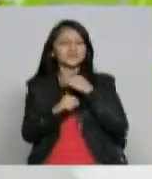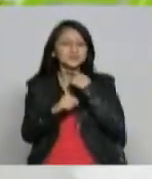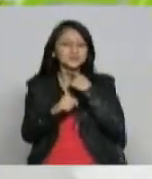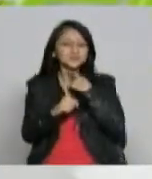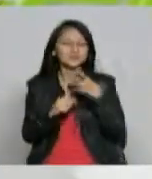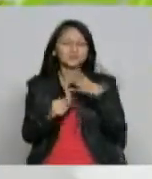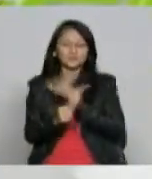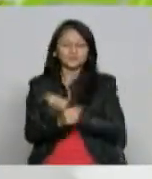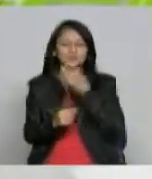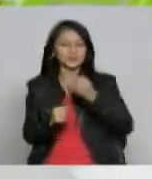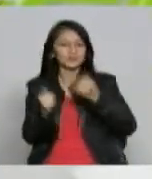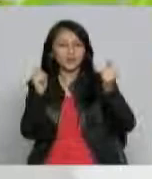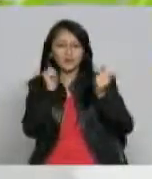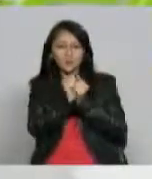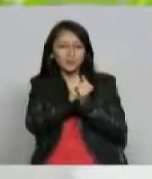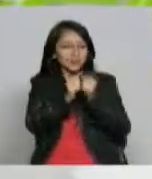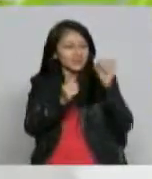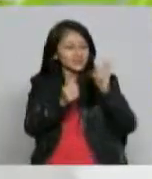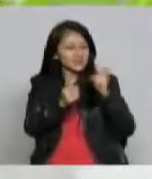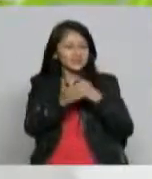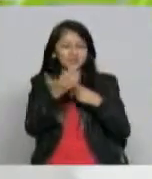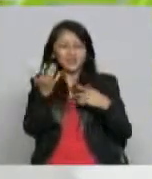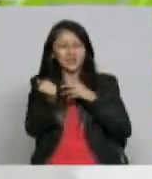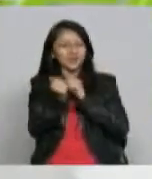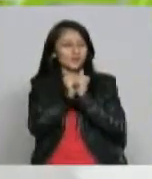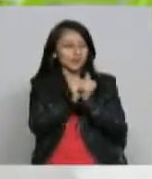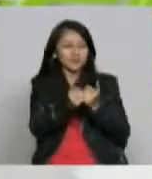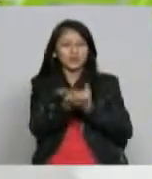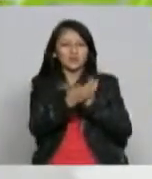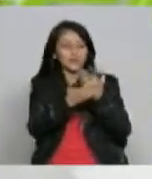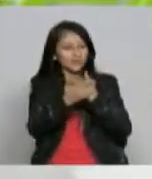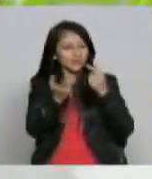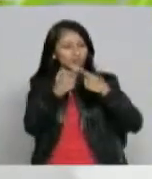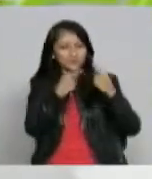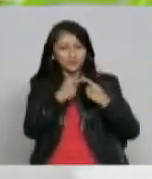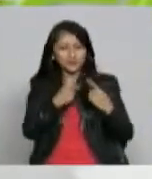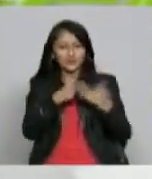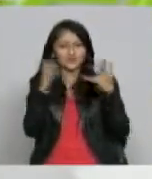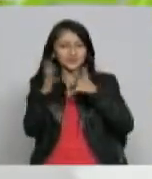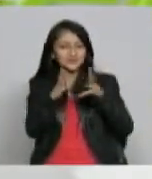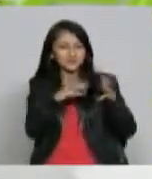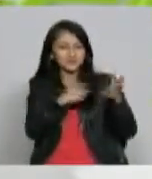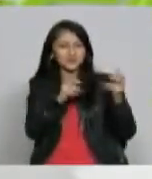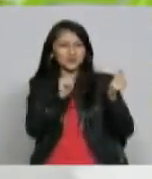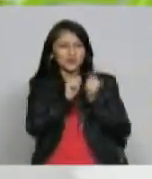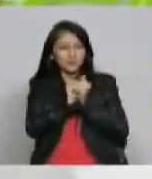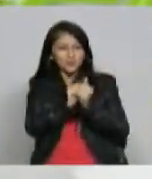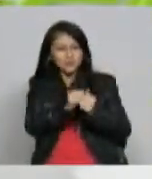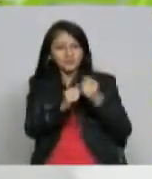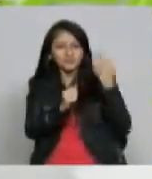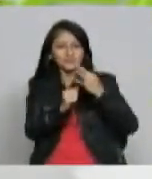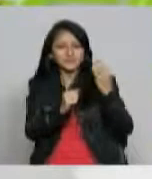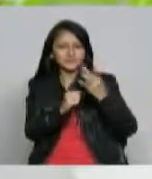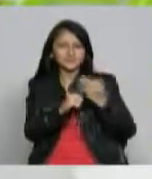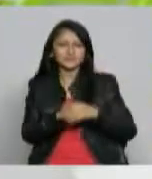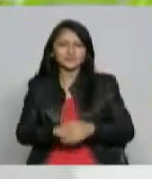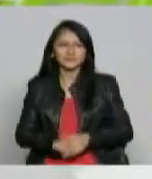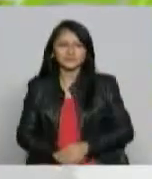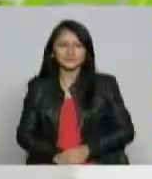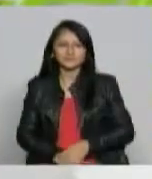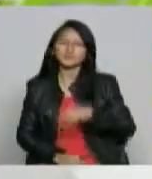siempre acompañarlos en lo que nosotros podamos ofrecerles a ellos cierto a la gente que dan oportunidades a la gente joven que dan oportunidades